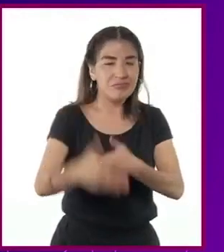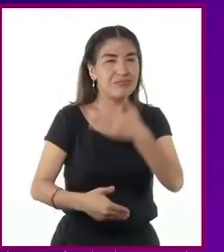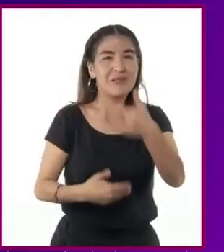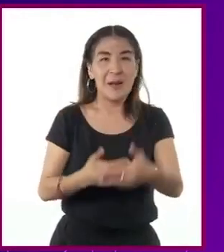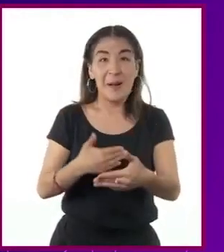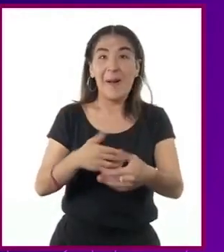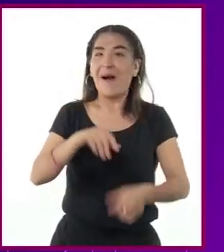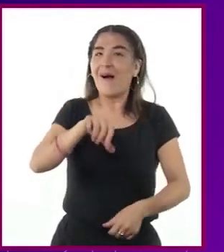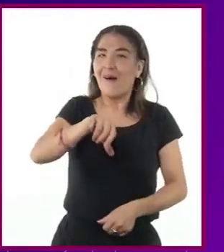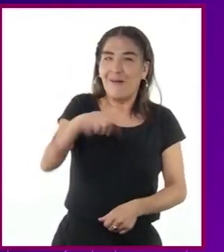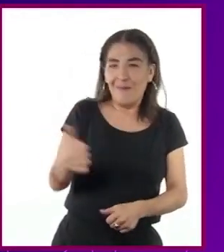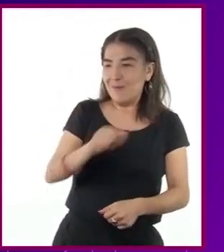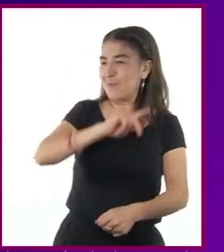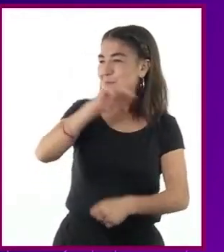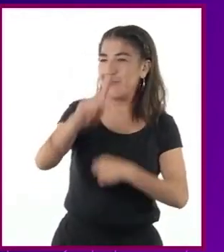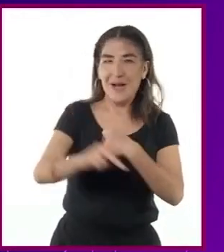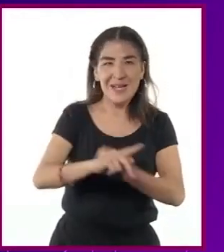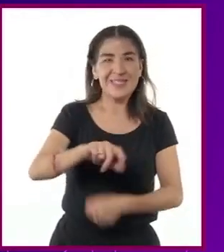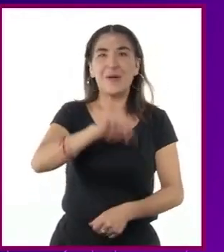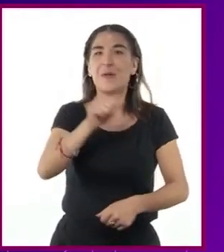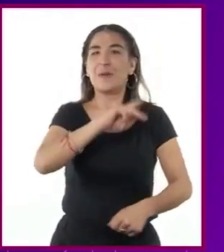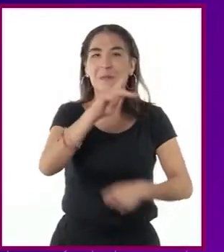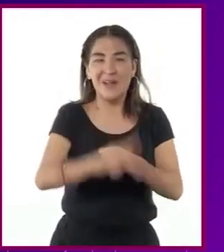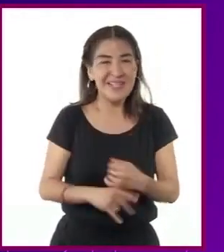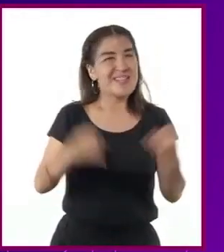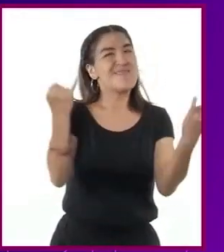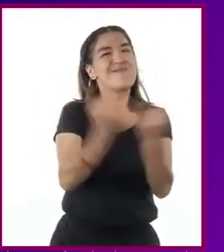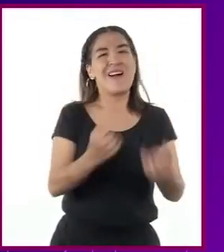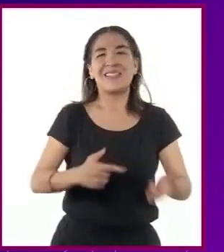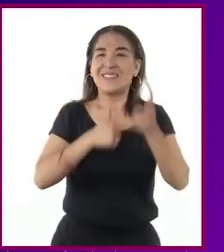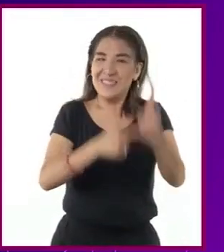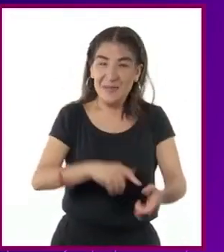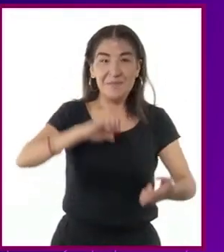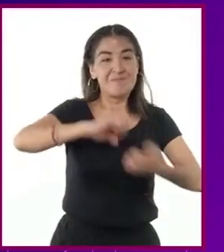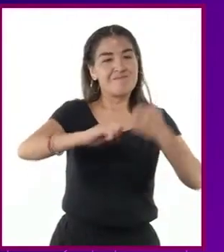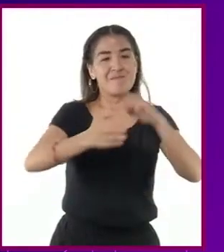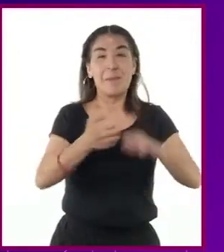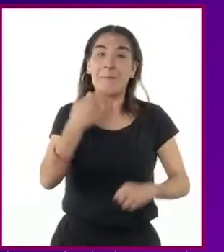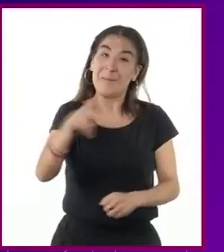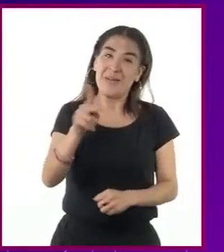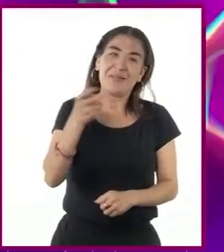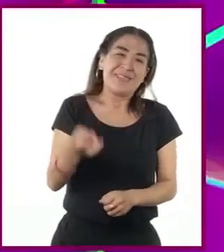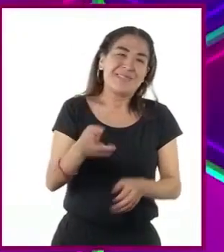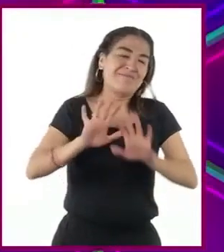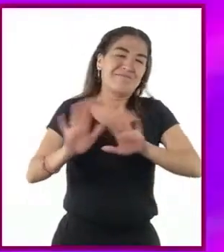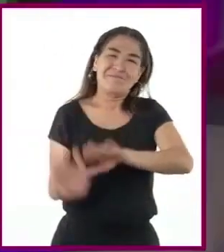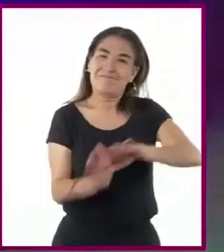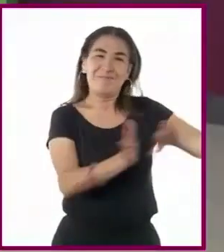potencias, va a haber otras tensiones, pero esa ya es otra historia.